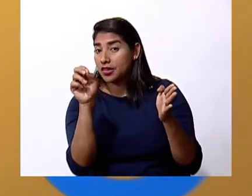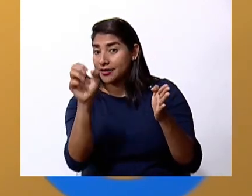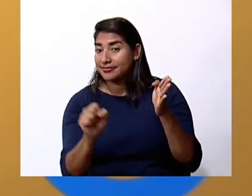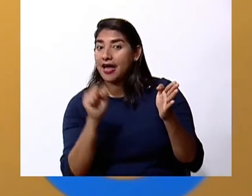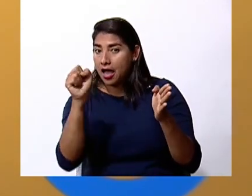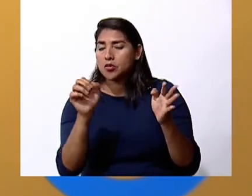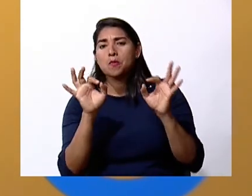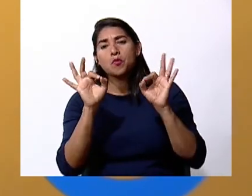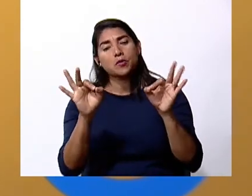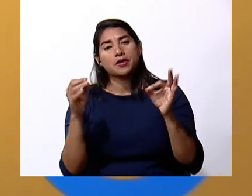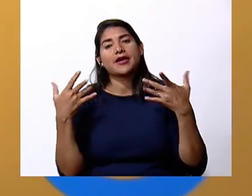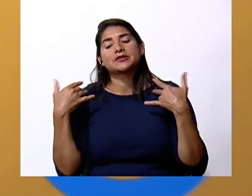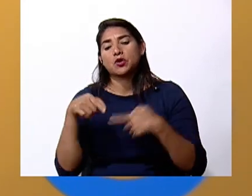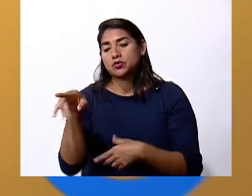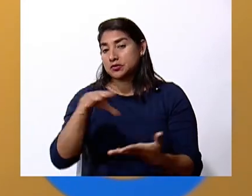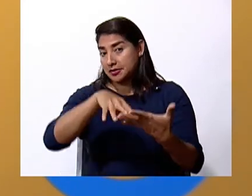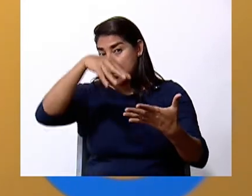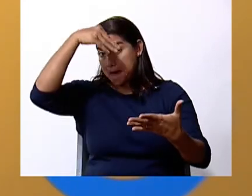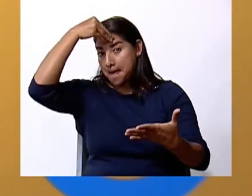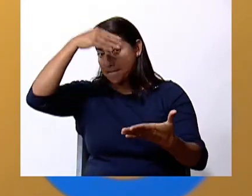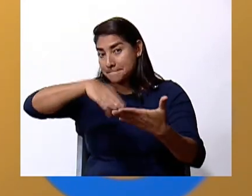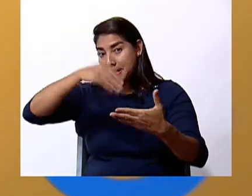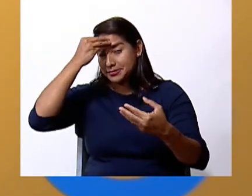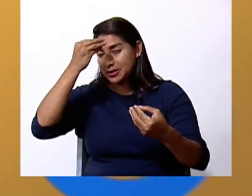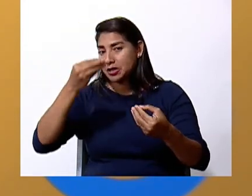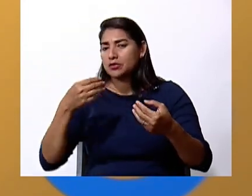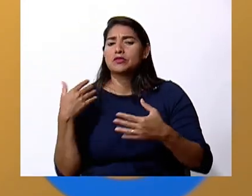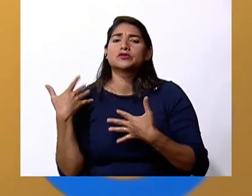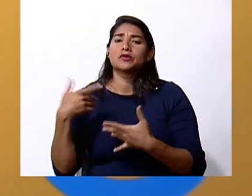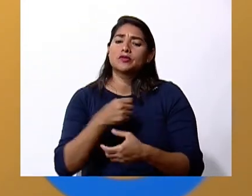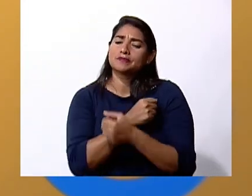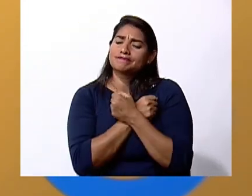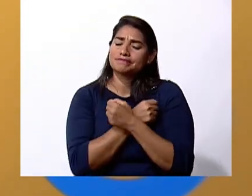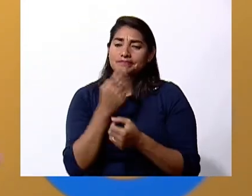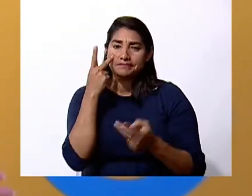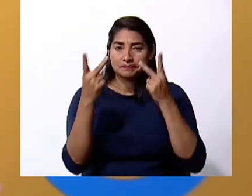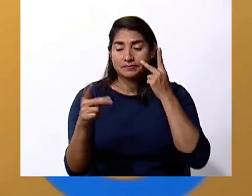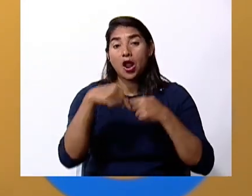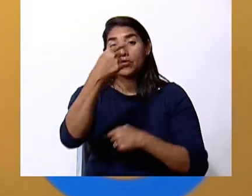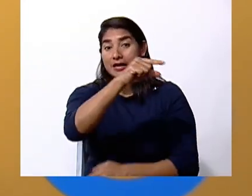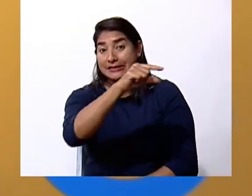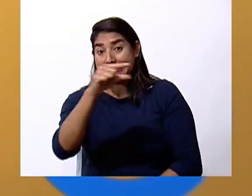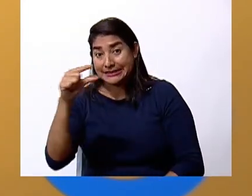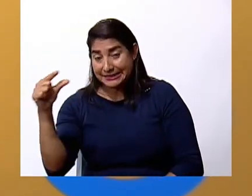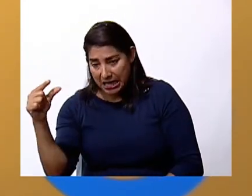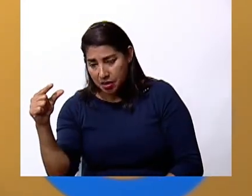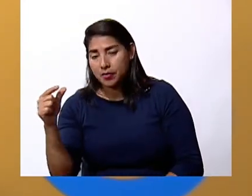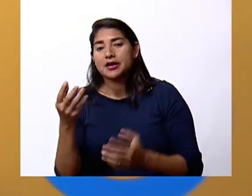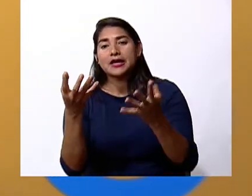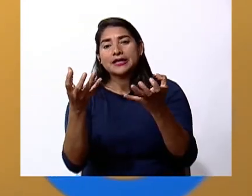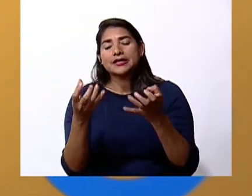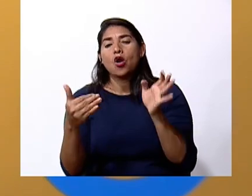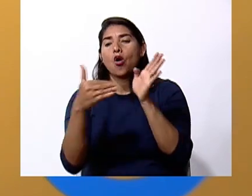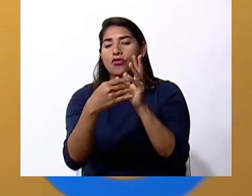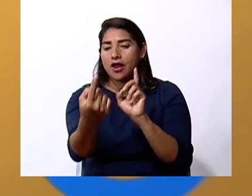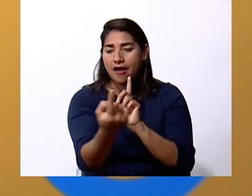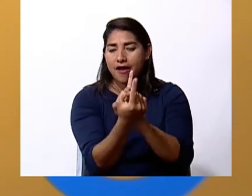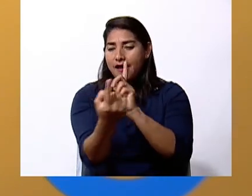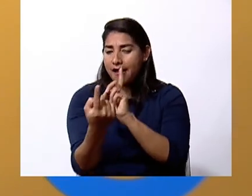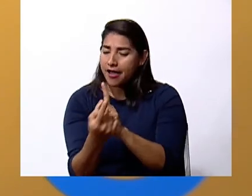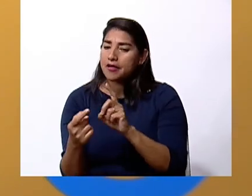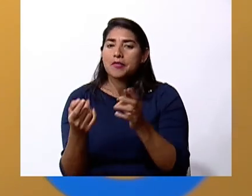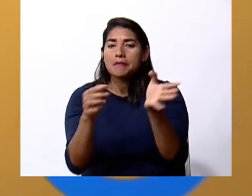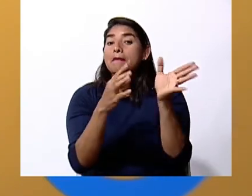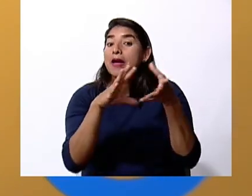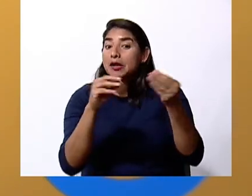muchachos espero que hayan aprendido mucho los quiero ver la otra semana quiero que hagan el registro